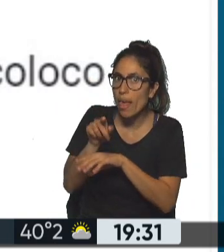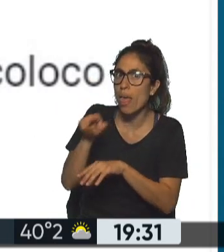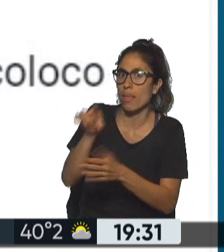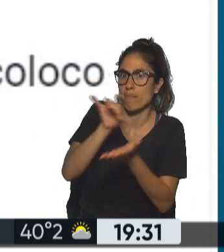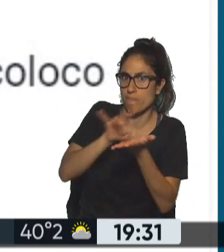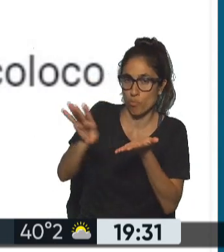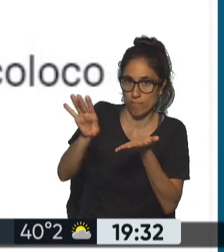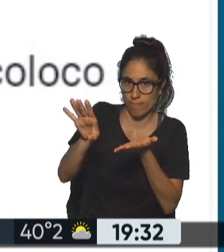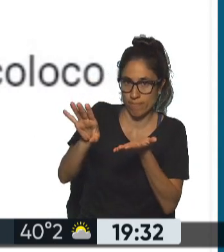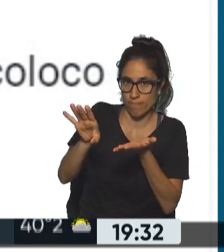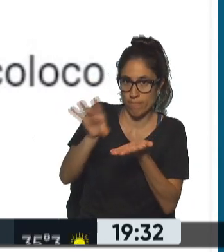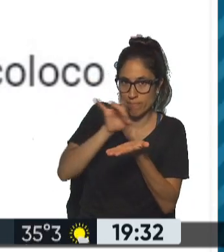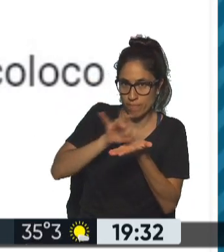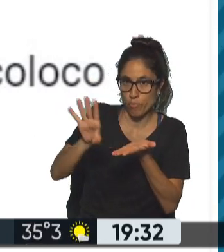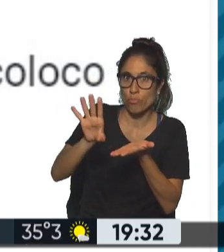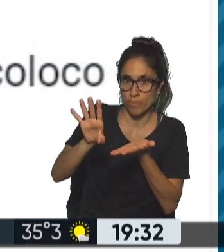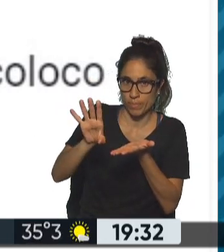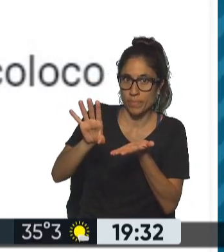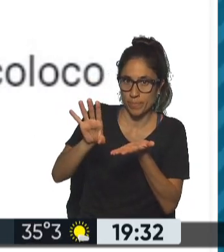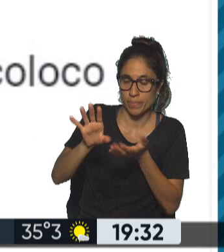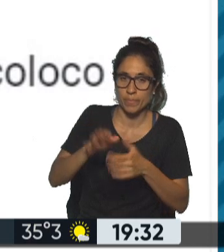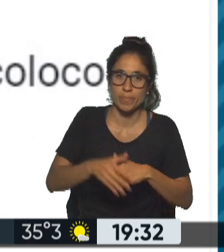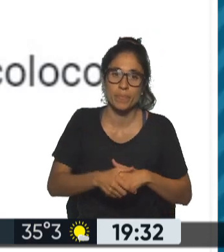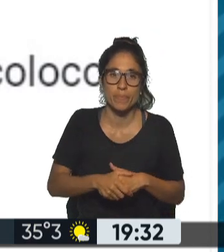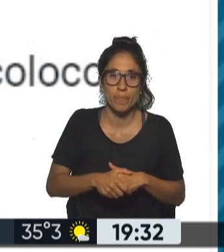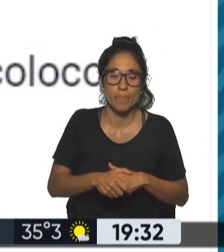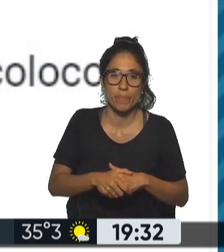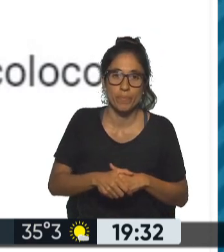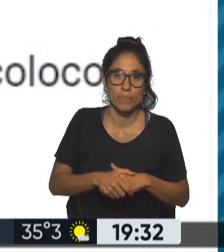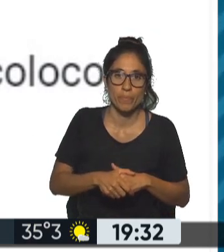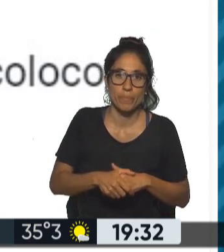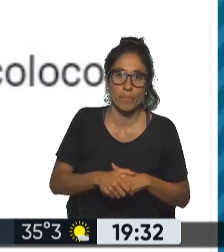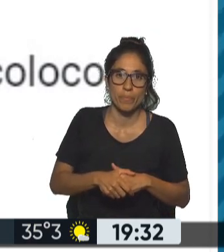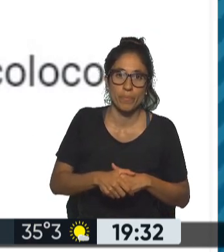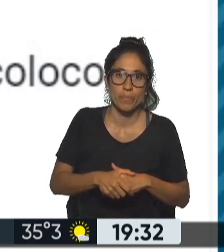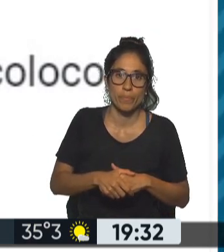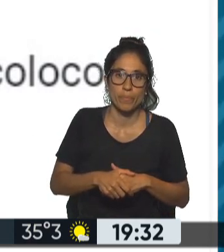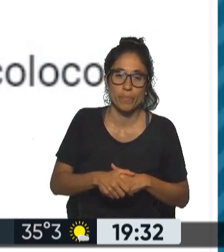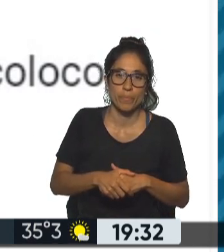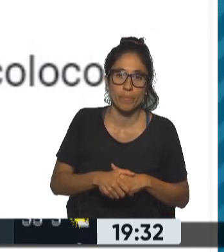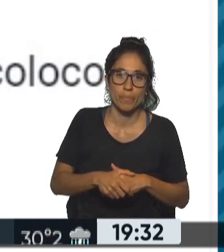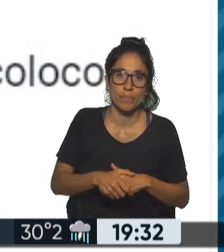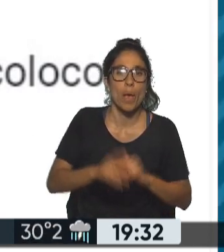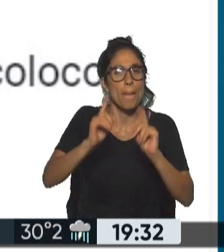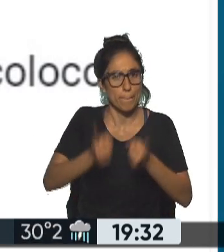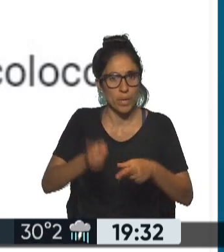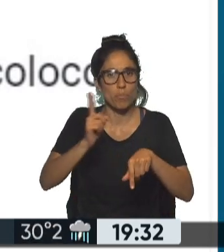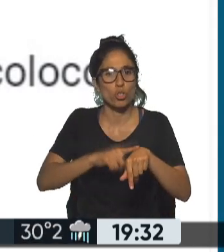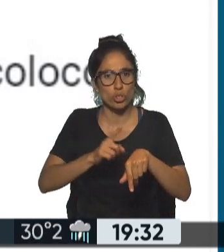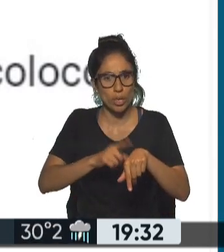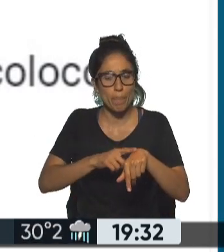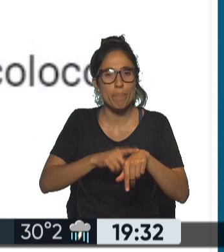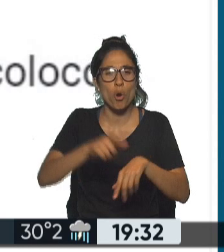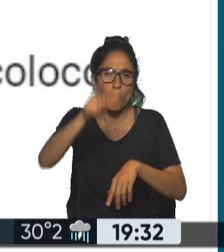para al mismo tiempo de que deja sin efecto bueno a las fuerzas de seguridad en las